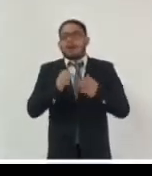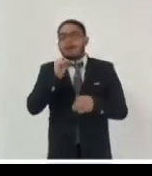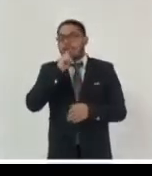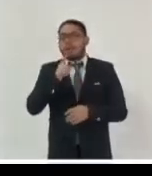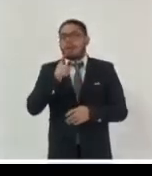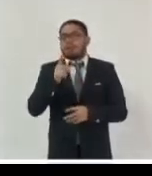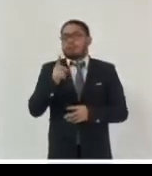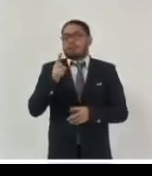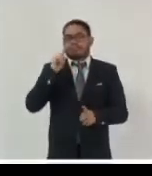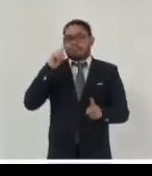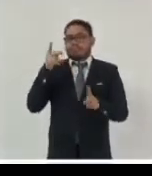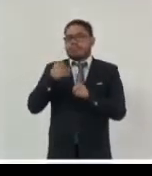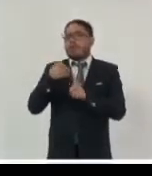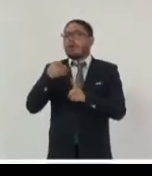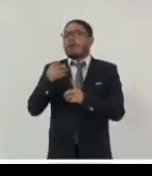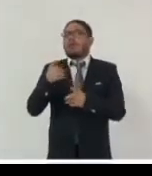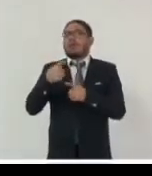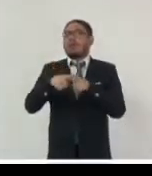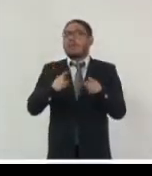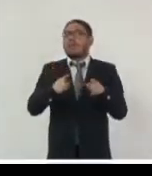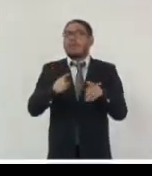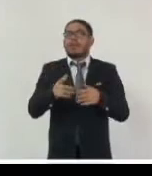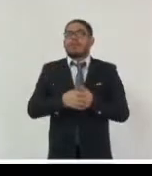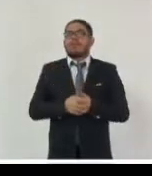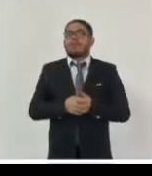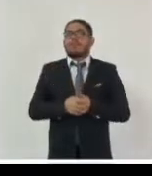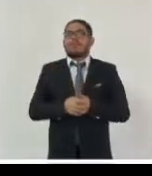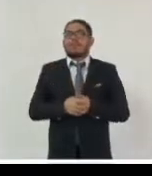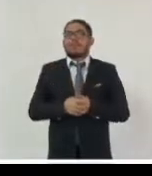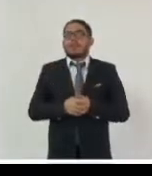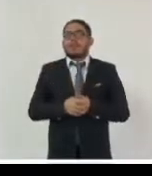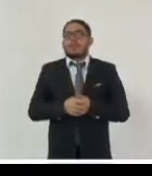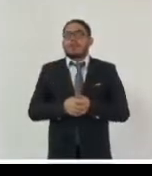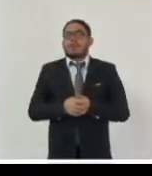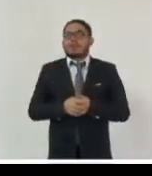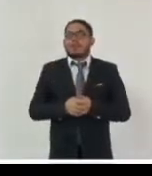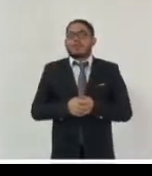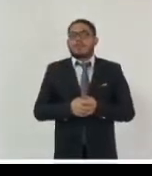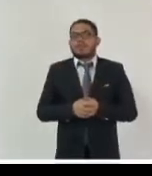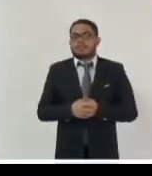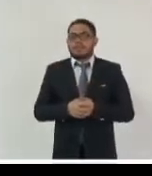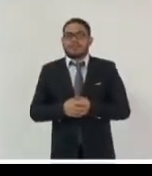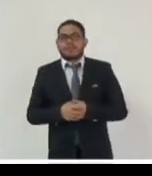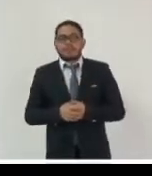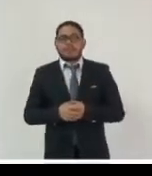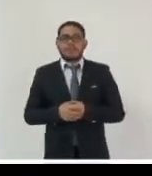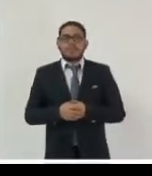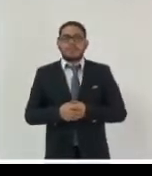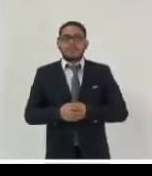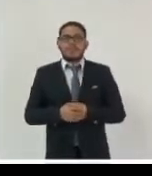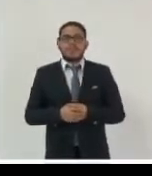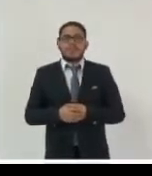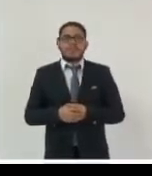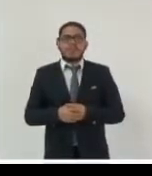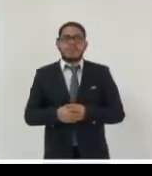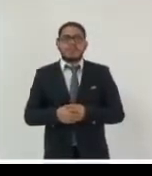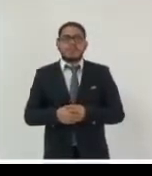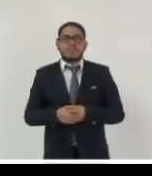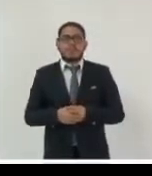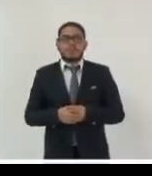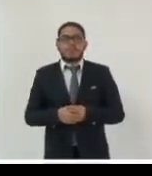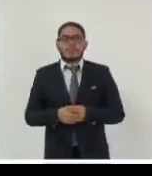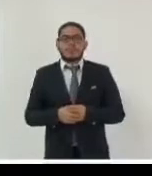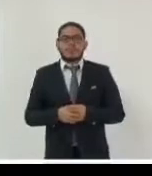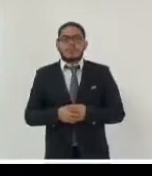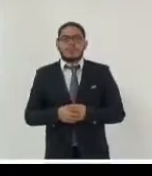de supervivencia en el largo plazo de la accesibilidad de esos datos para el conocimiento del pasado de la sociedad